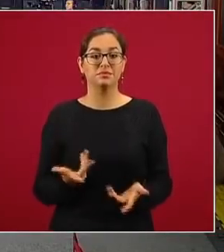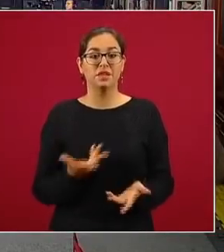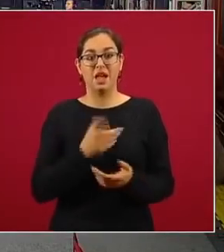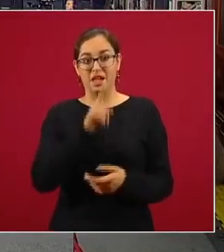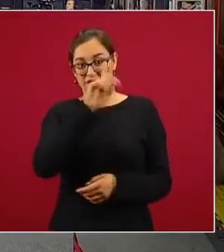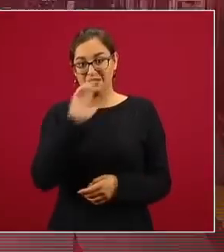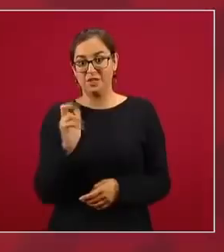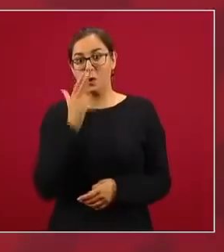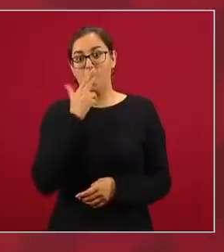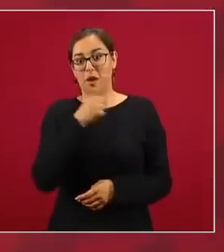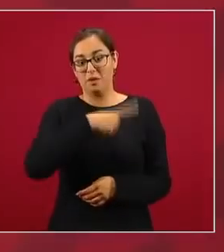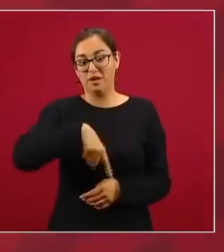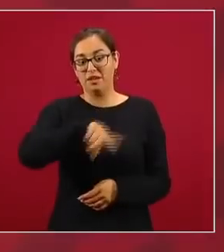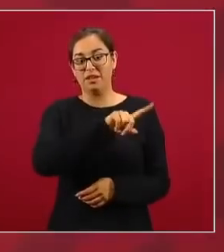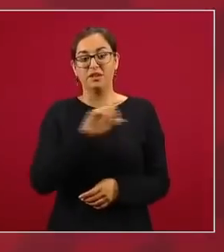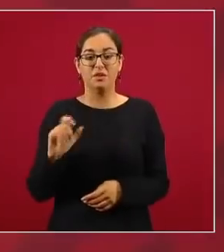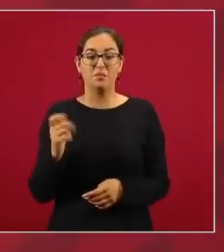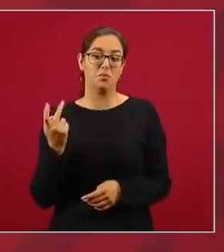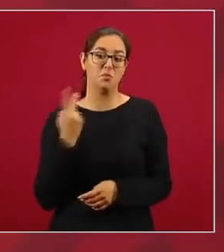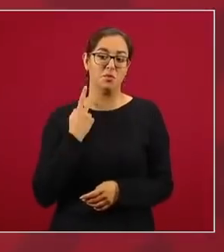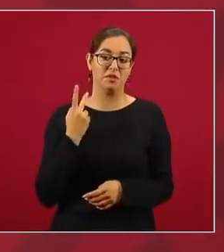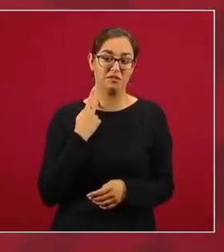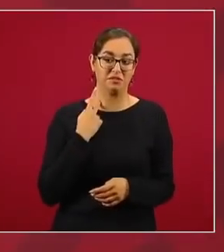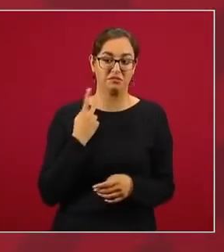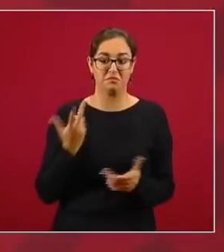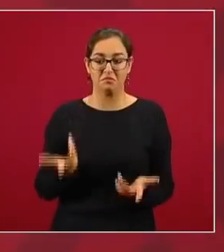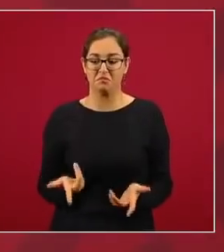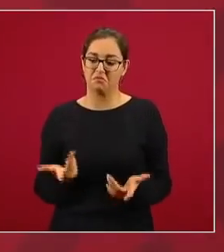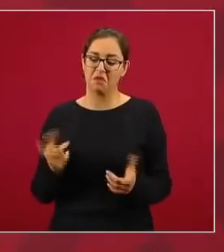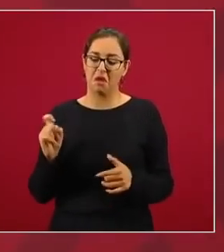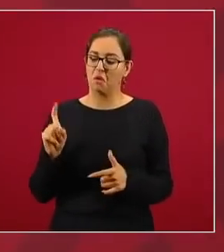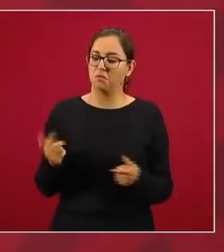como autoridad.